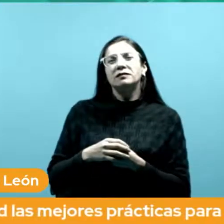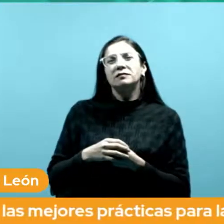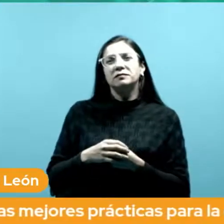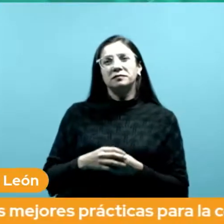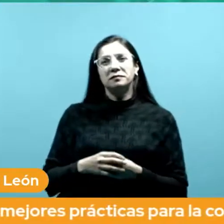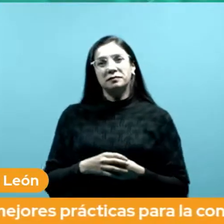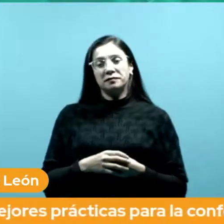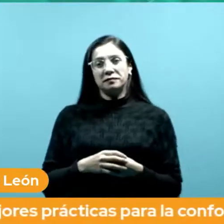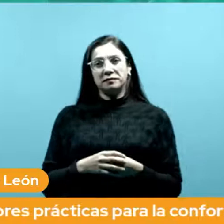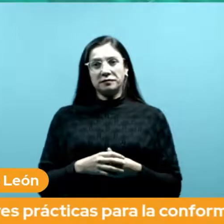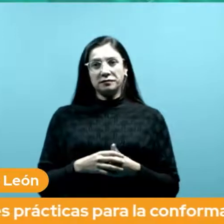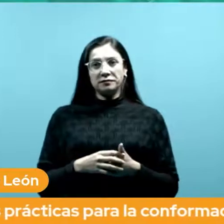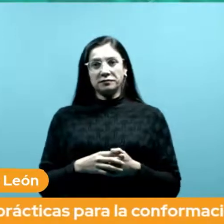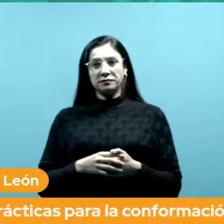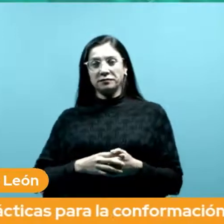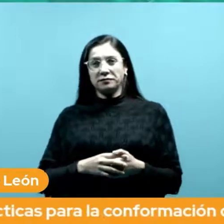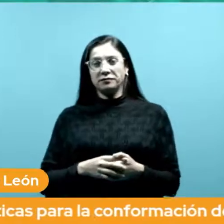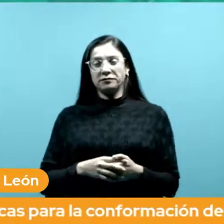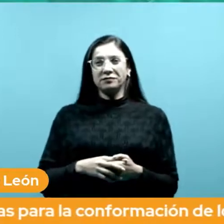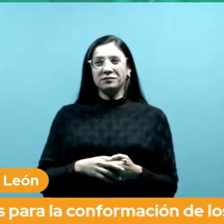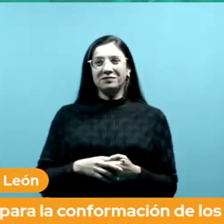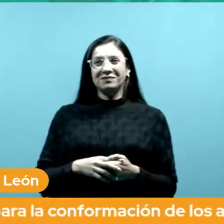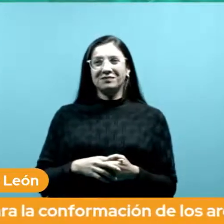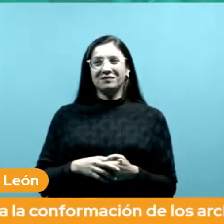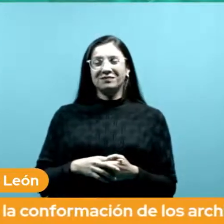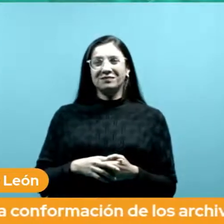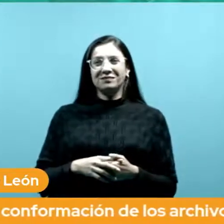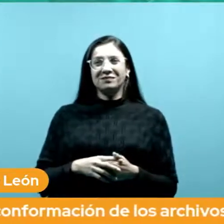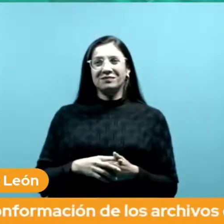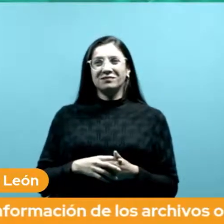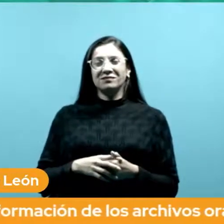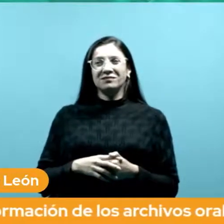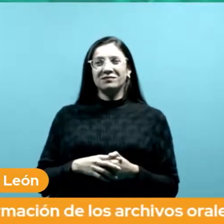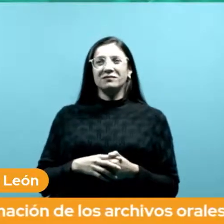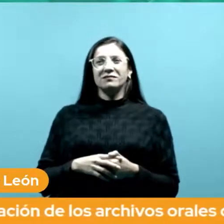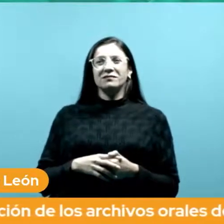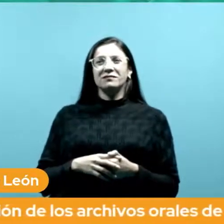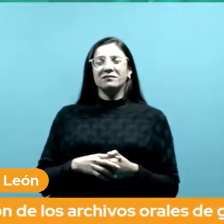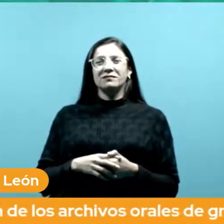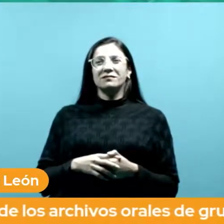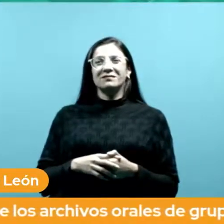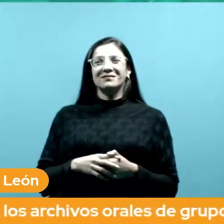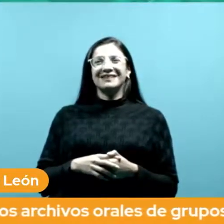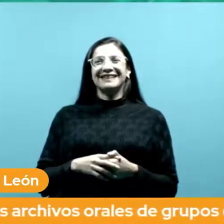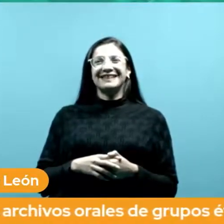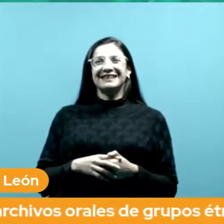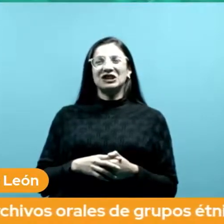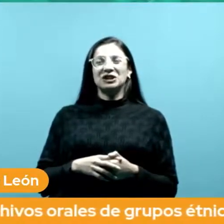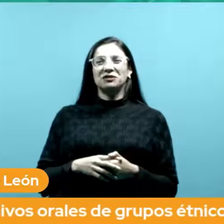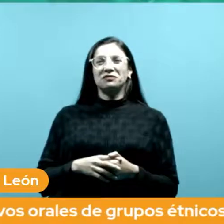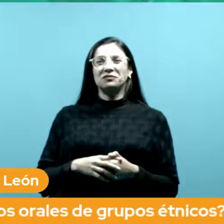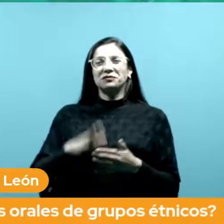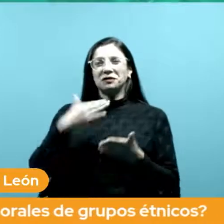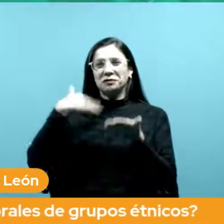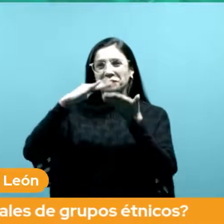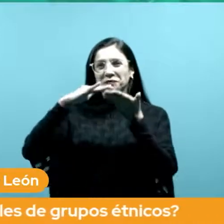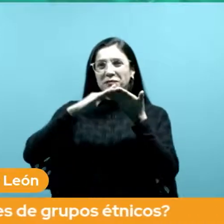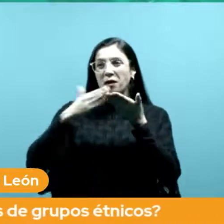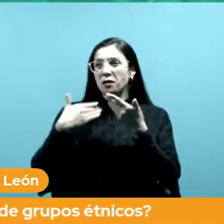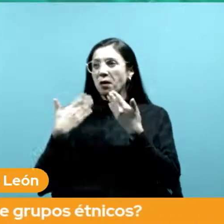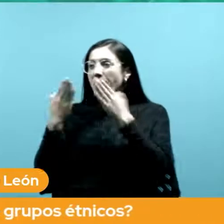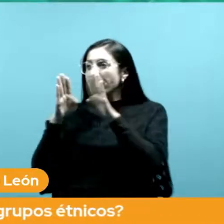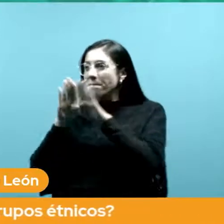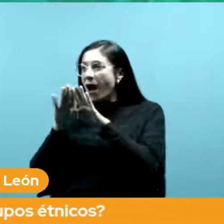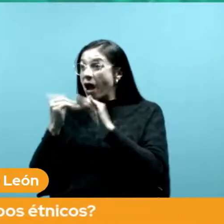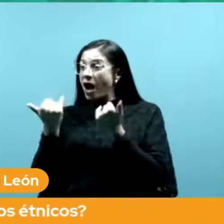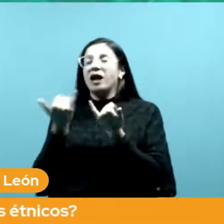voy a cerrar en la otra página así me quedo sola ahí está estaba diciendo